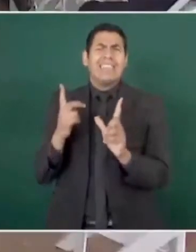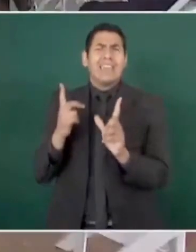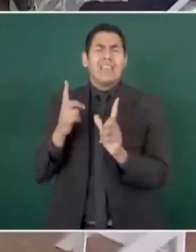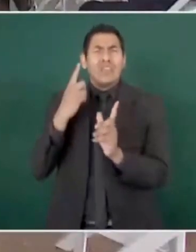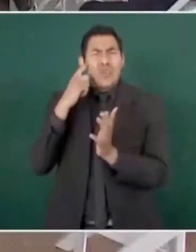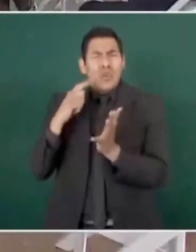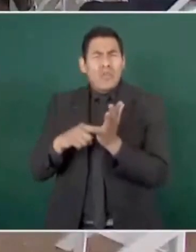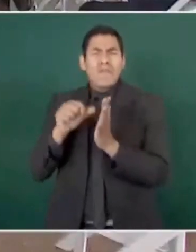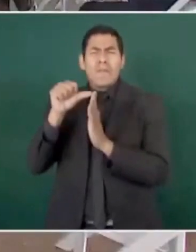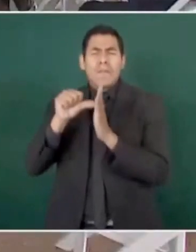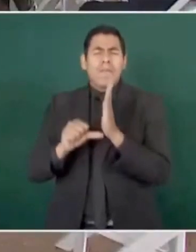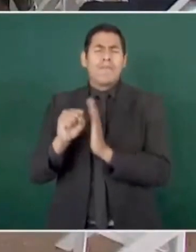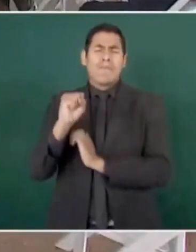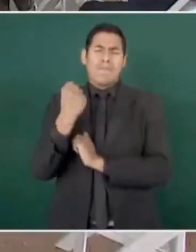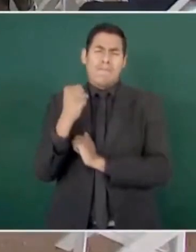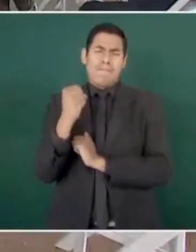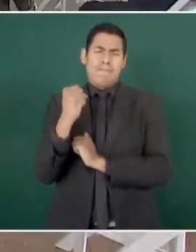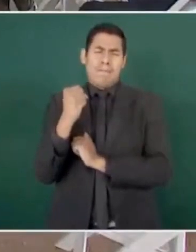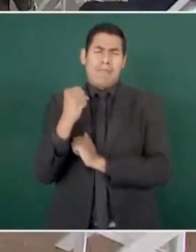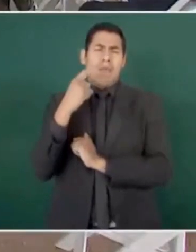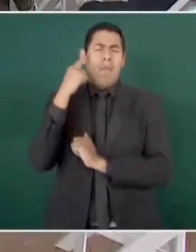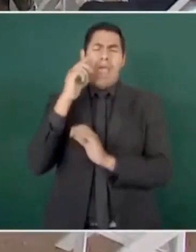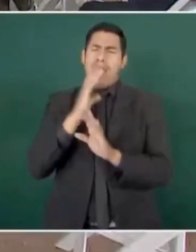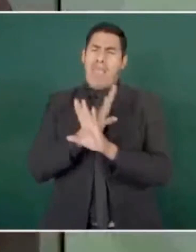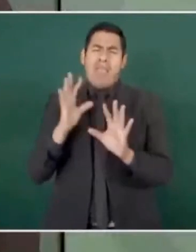septiembre para inaugurarse.